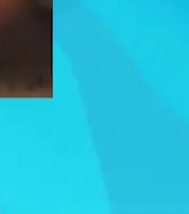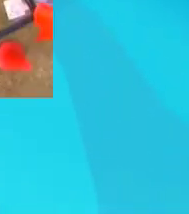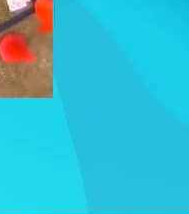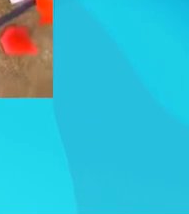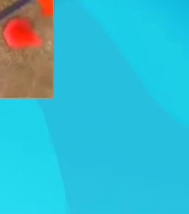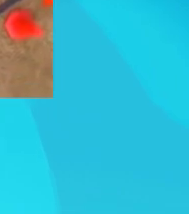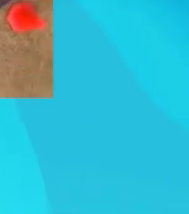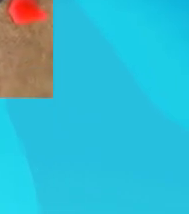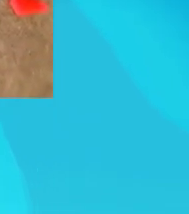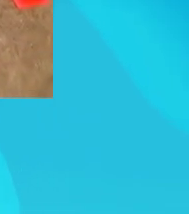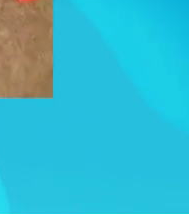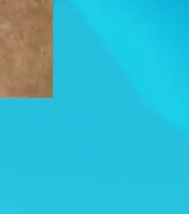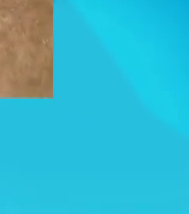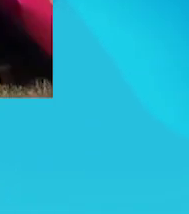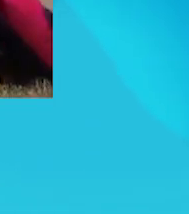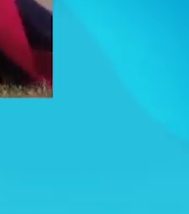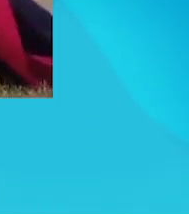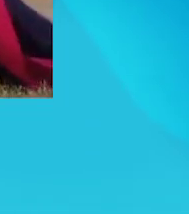ver.